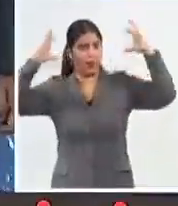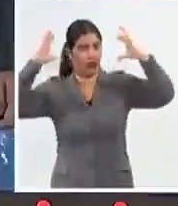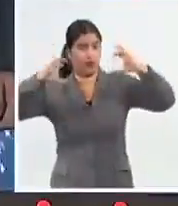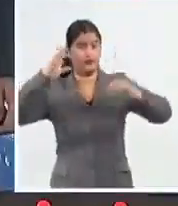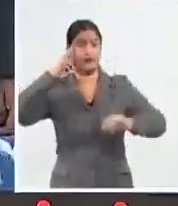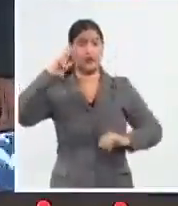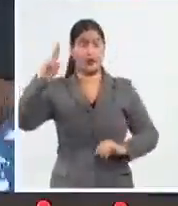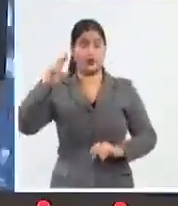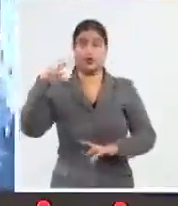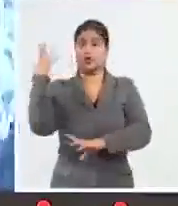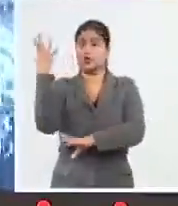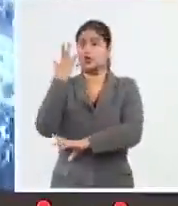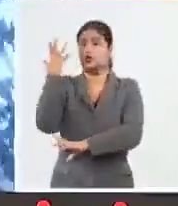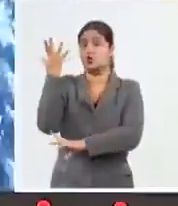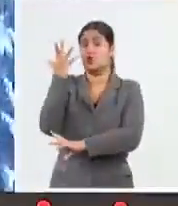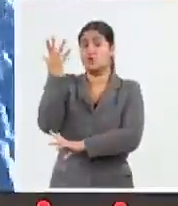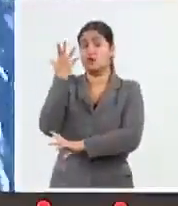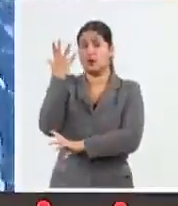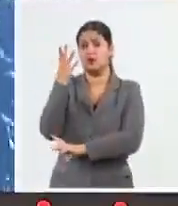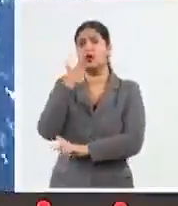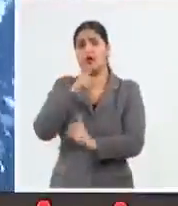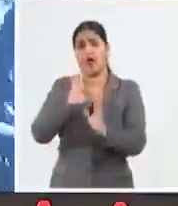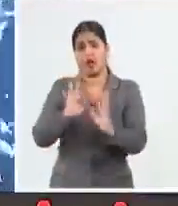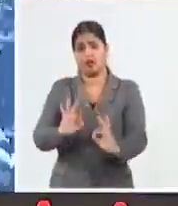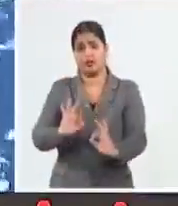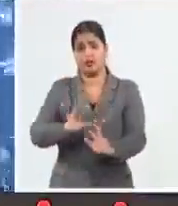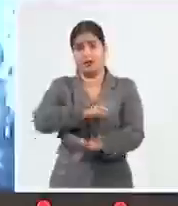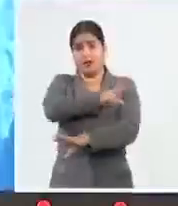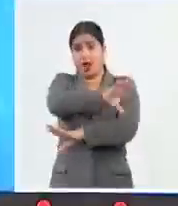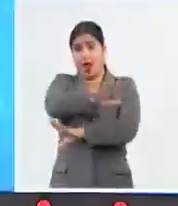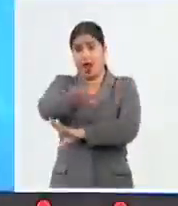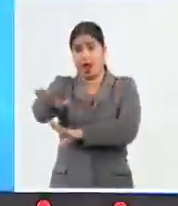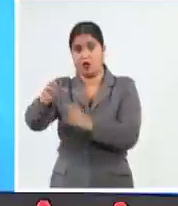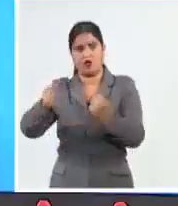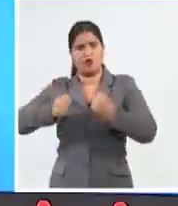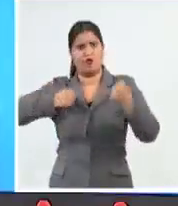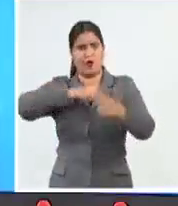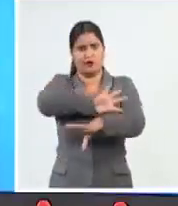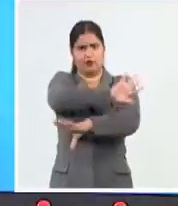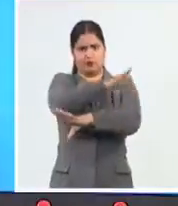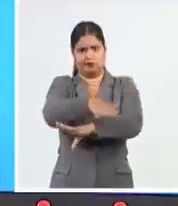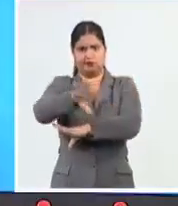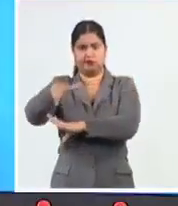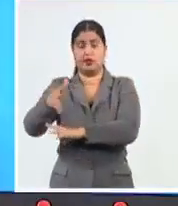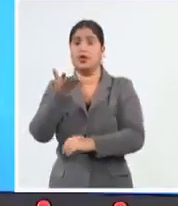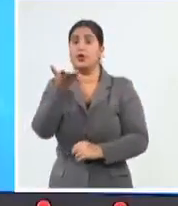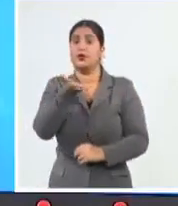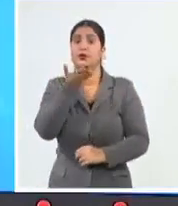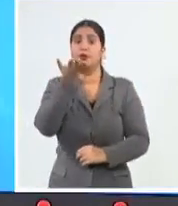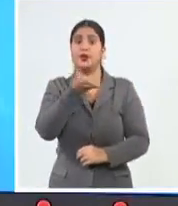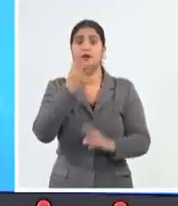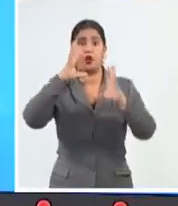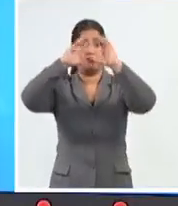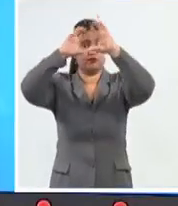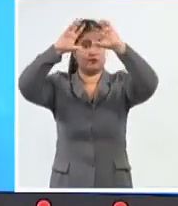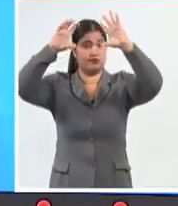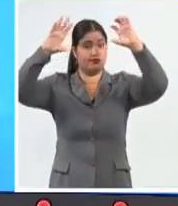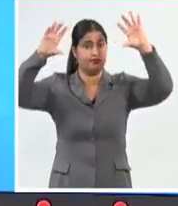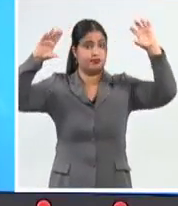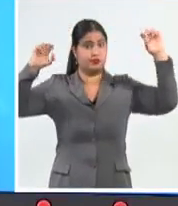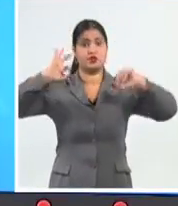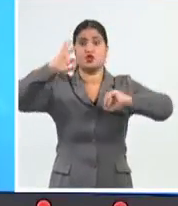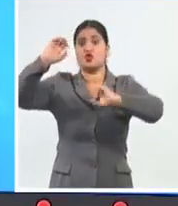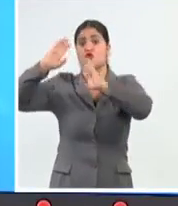tormentas sobre elevan la altura de la ola y la fuerza de los vientos. En el pronóstico entonces vamos a tener predominio de nublados en el occidente